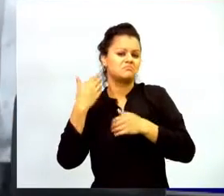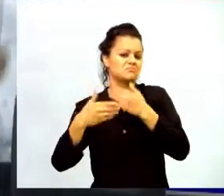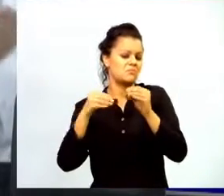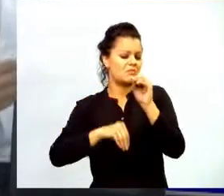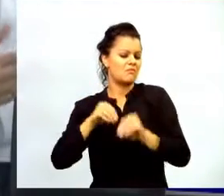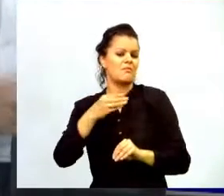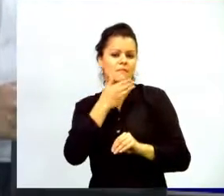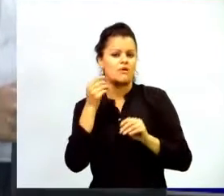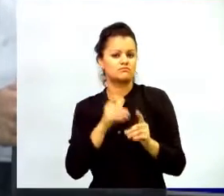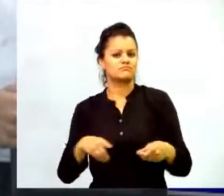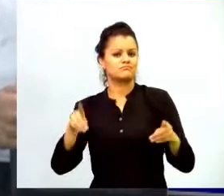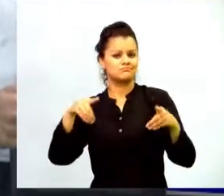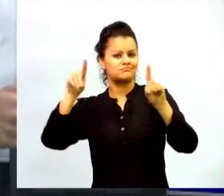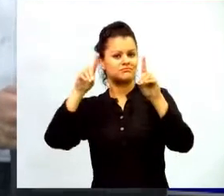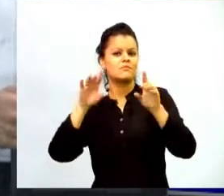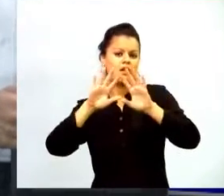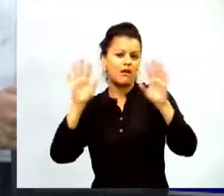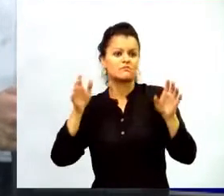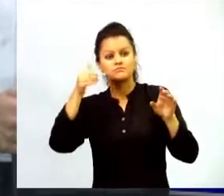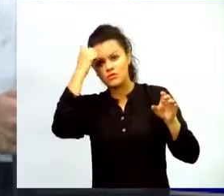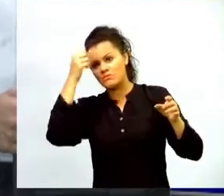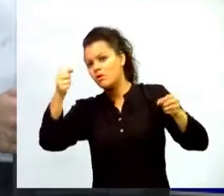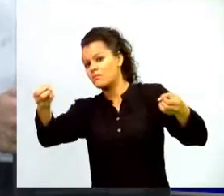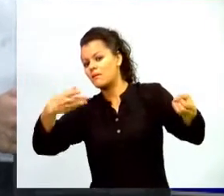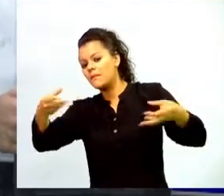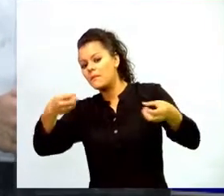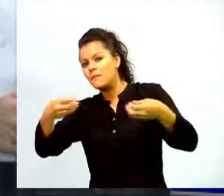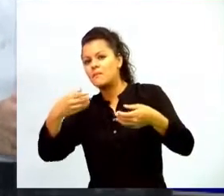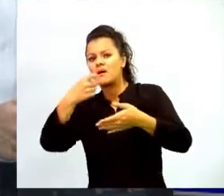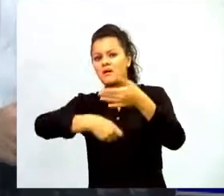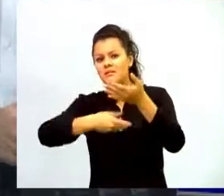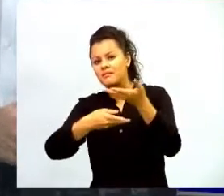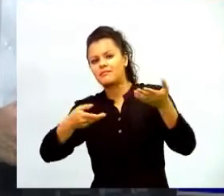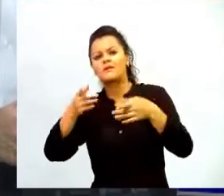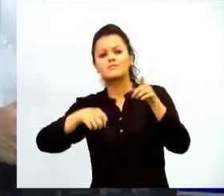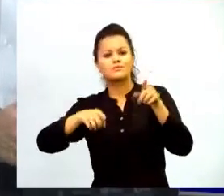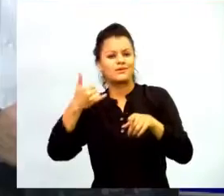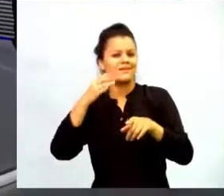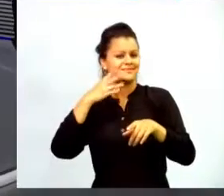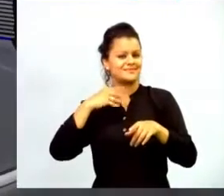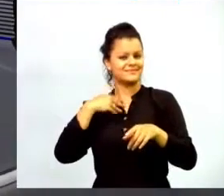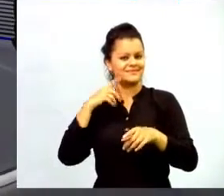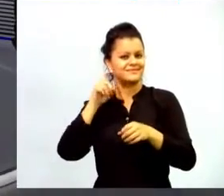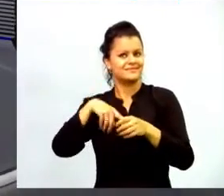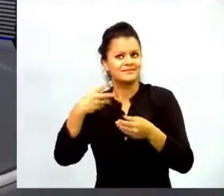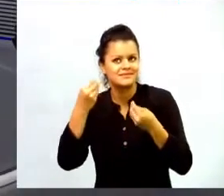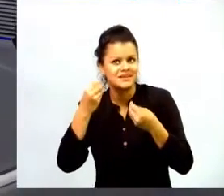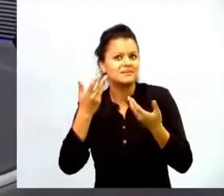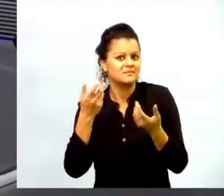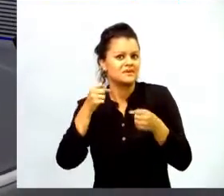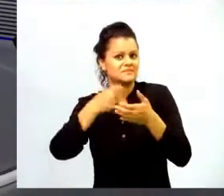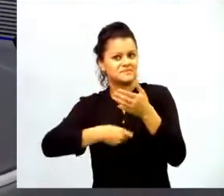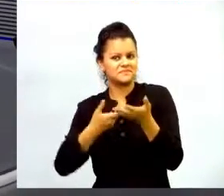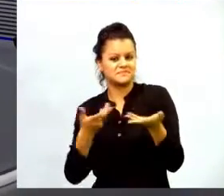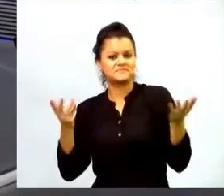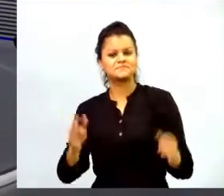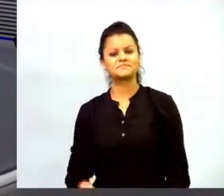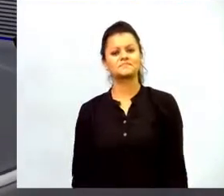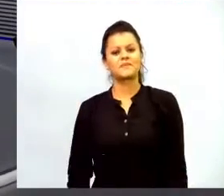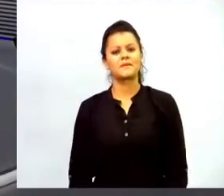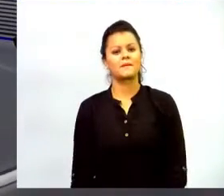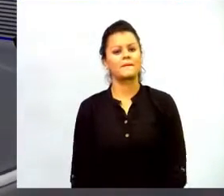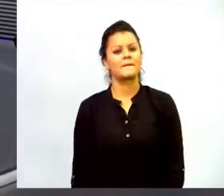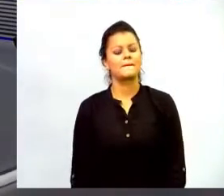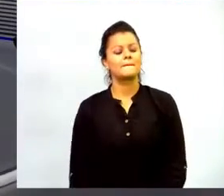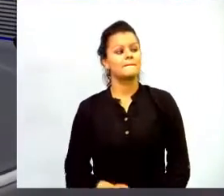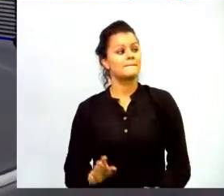con realimentación de los mismos profesores que ya han hecho este diplomado en años anteriores Claudia quiere retomar la misma pregunta